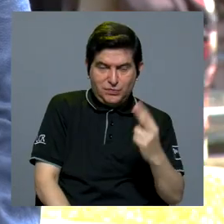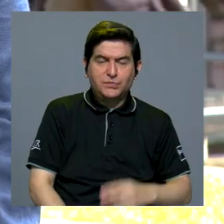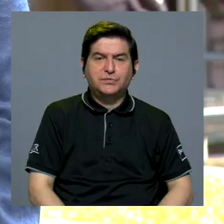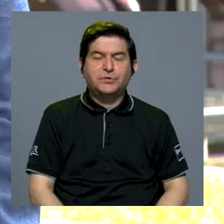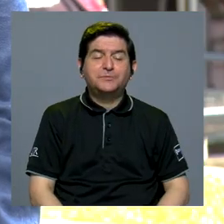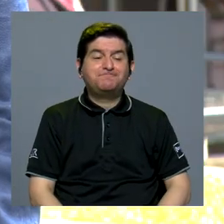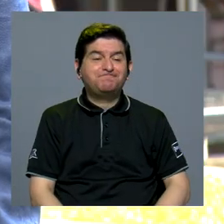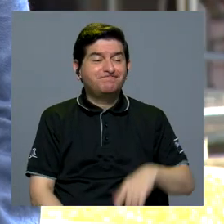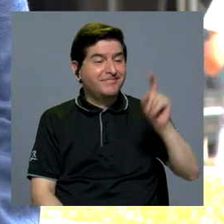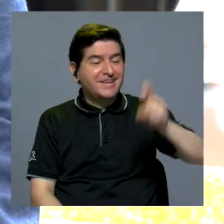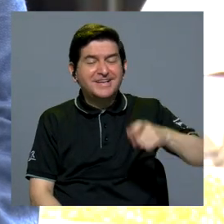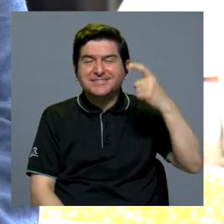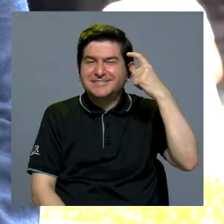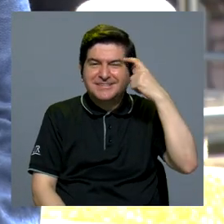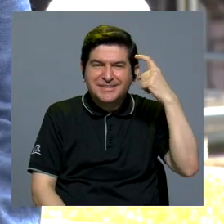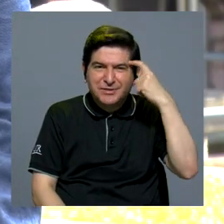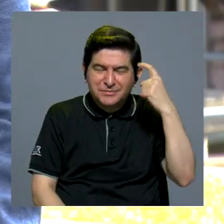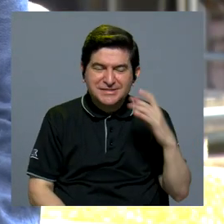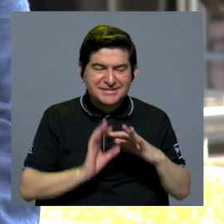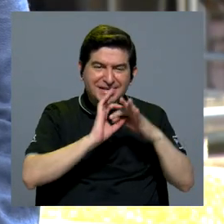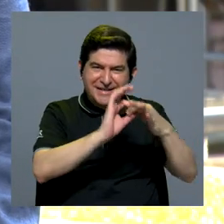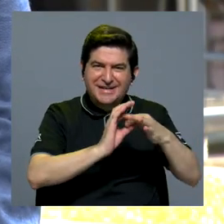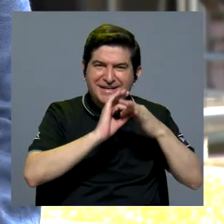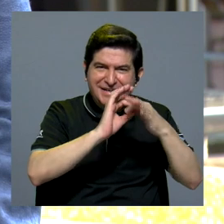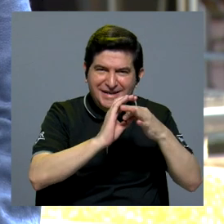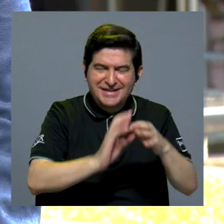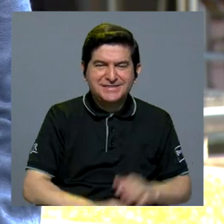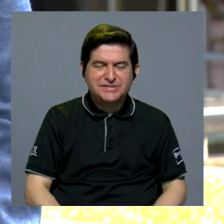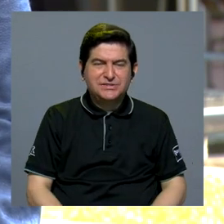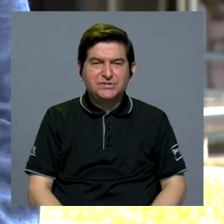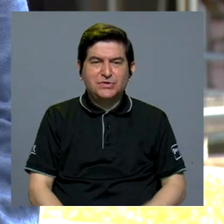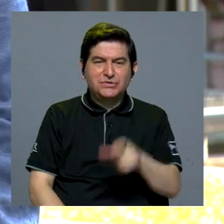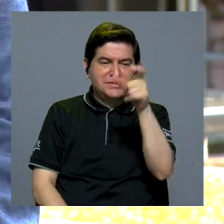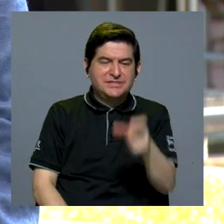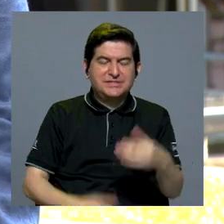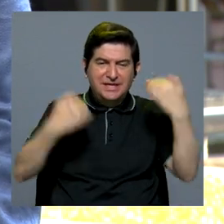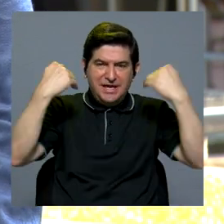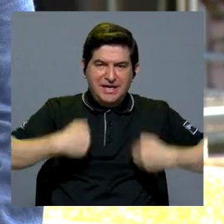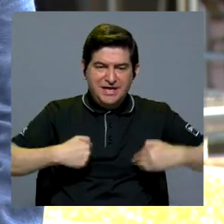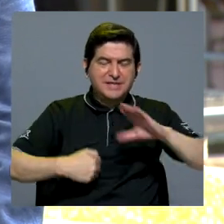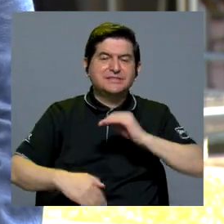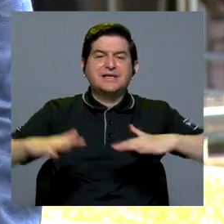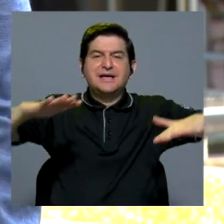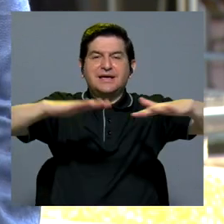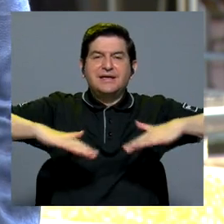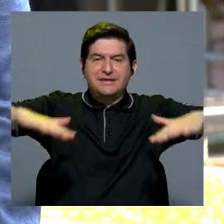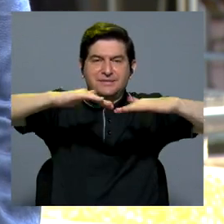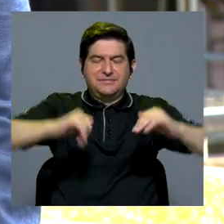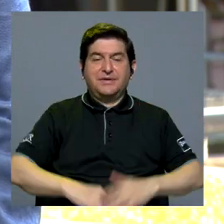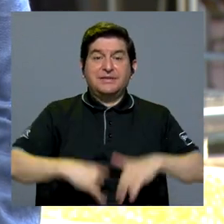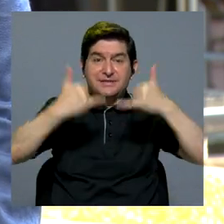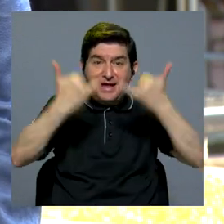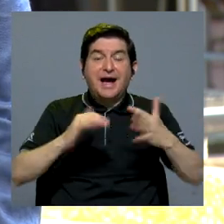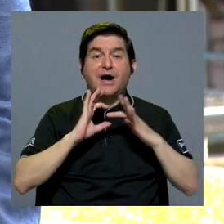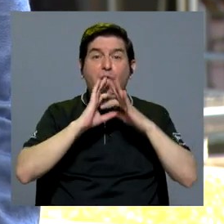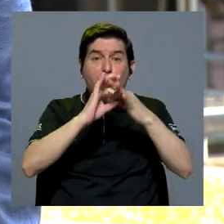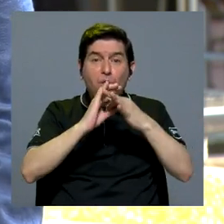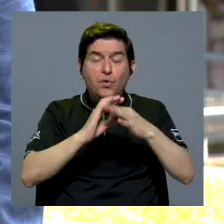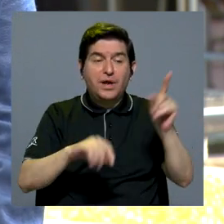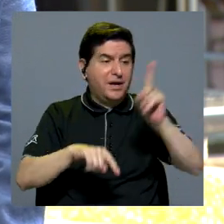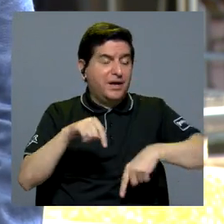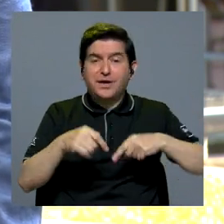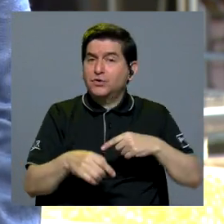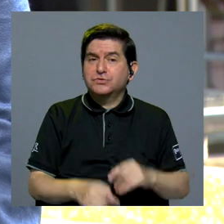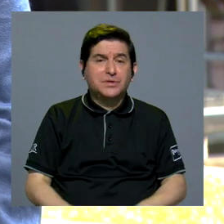esta necesidad de pensar la relación entre seres humanos y ambiente, que ahora es una relación